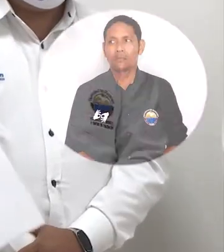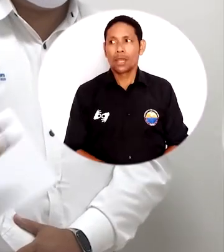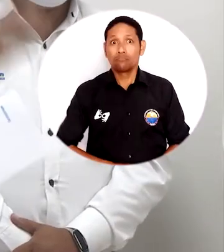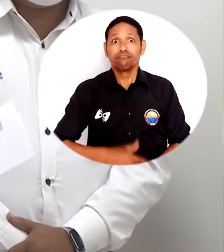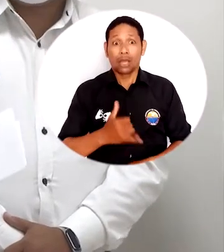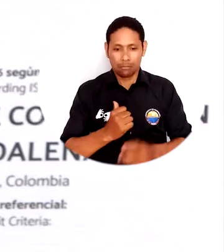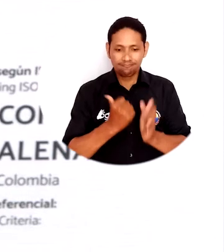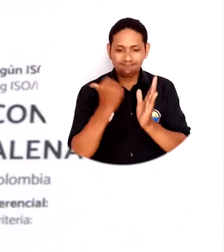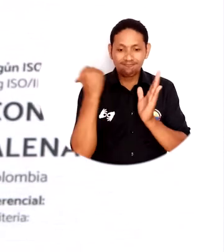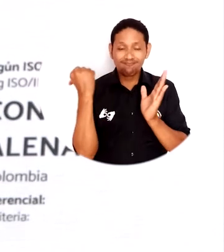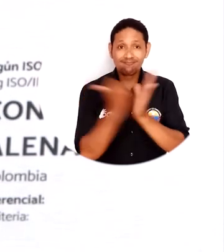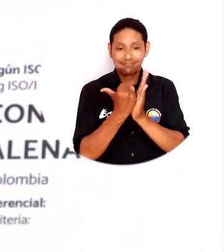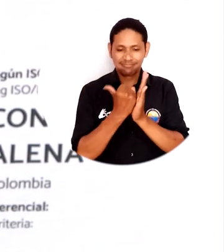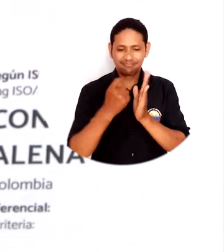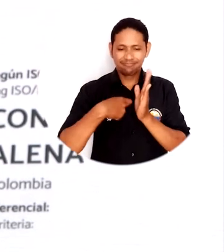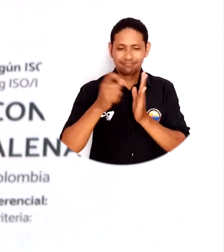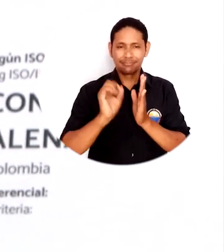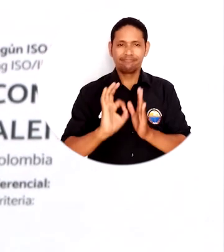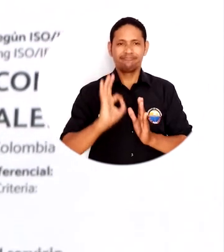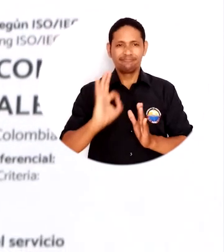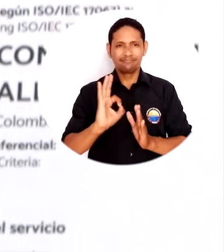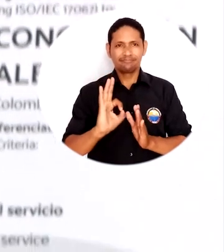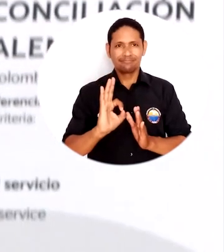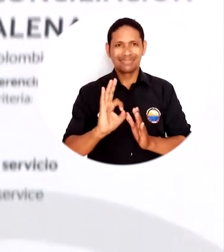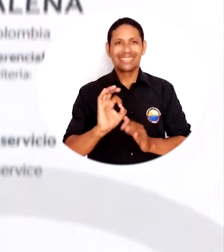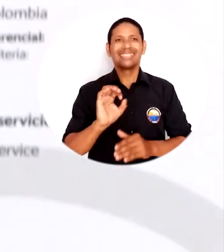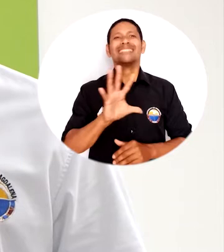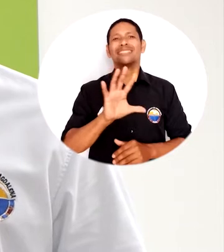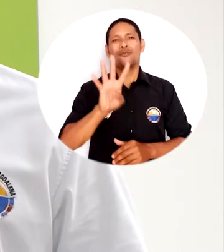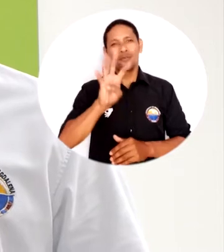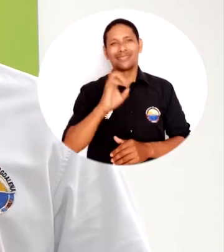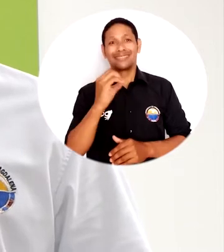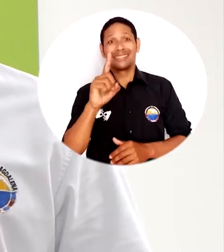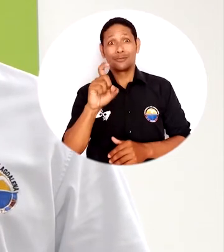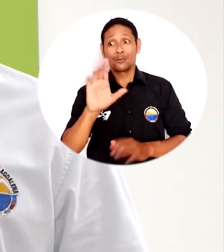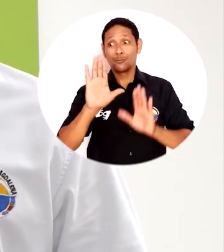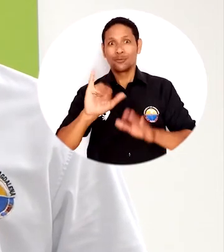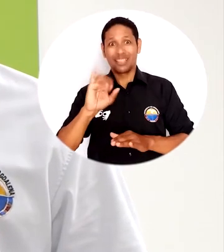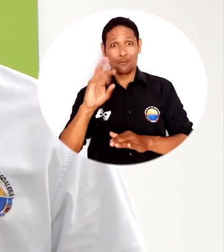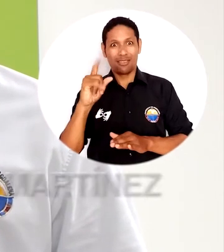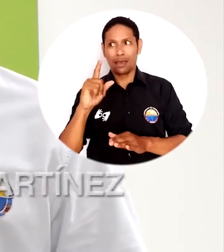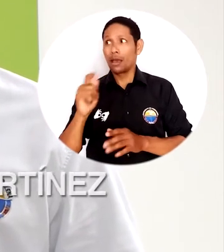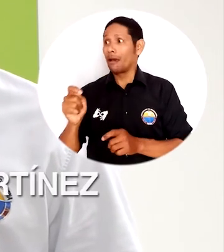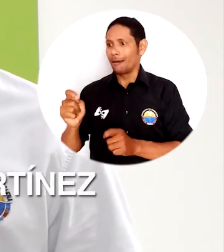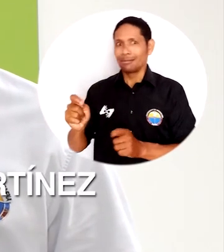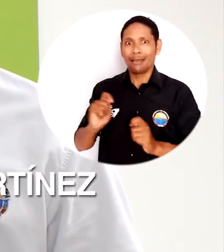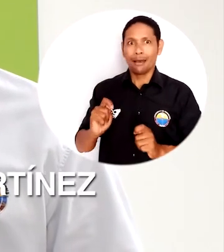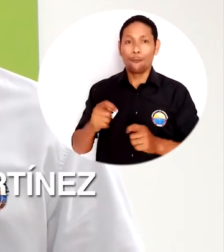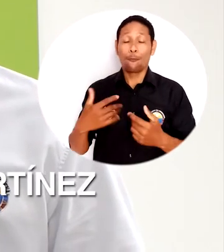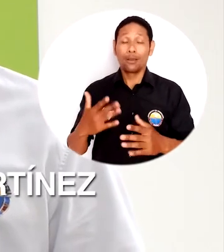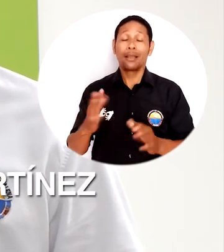La renovación de la certificación en calidad, la norma NTC 5906 entregada por Incontet, representa